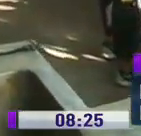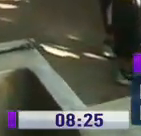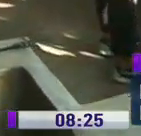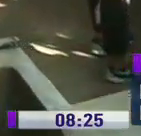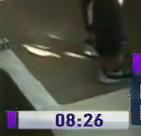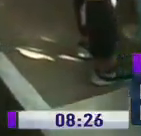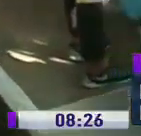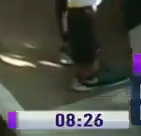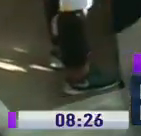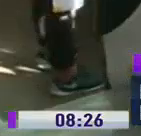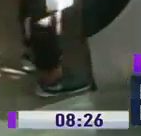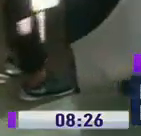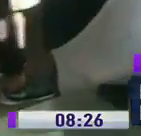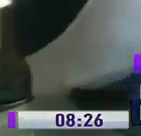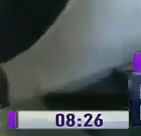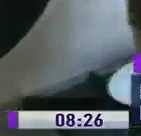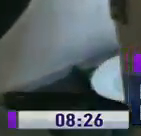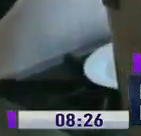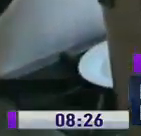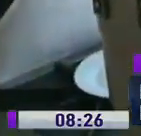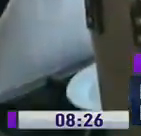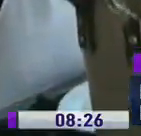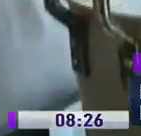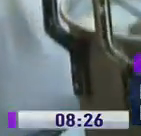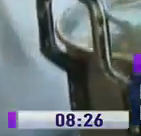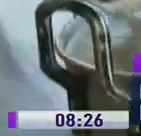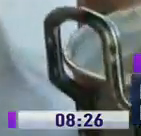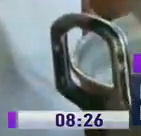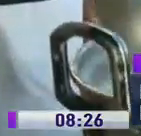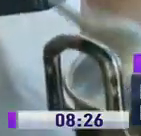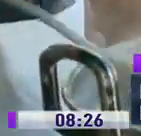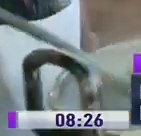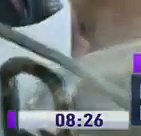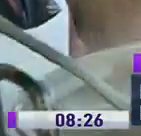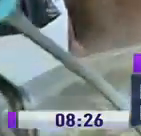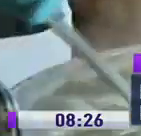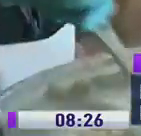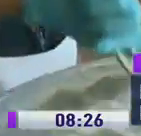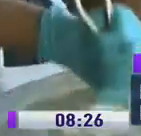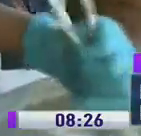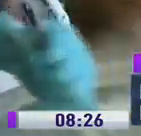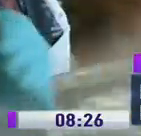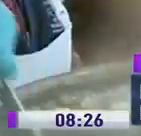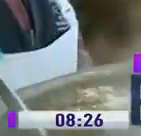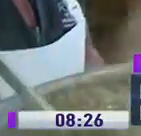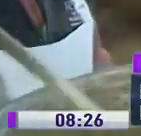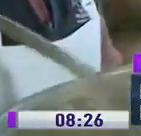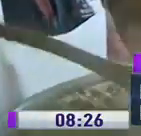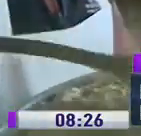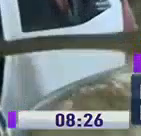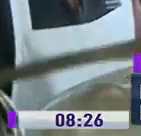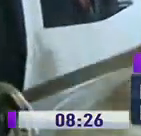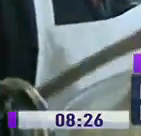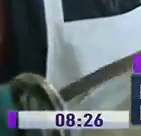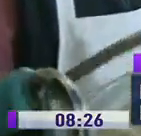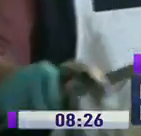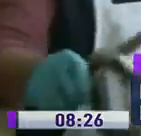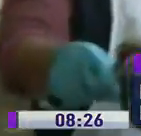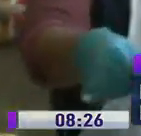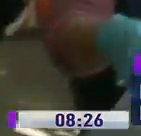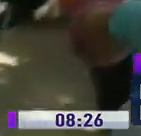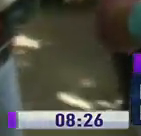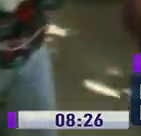ser entregados a las personas de calle, y a personas que están en situación de vulnerabilidad. Vamos a conversar con una de ellas. Muy buenos días.